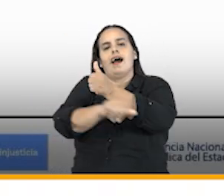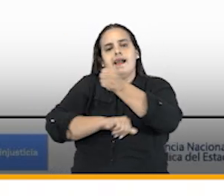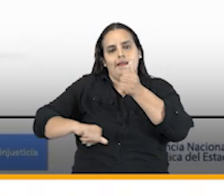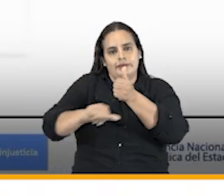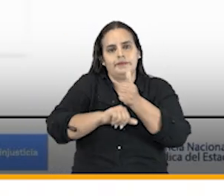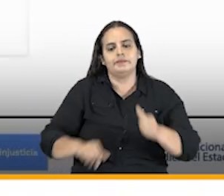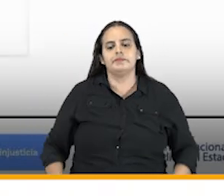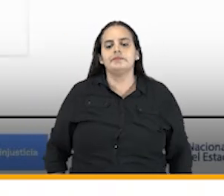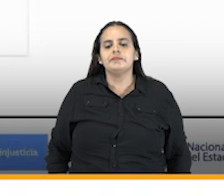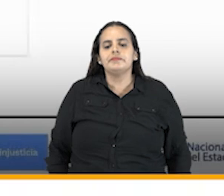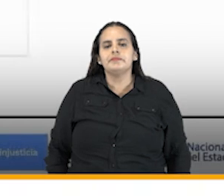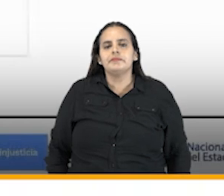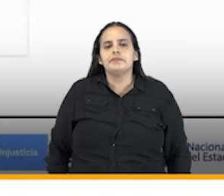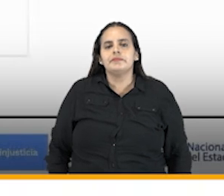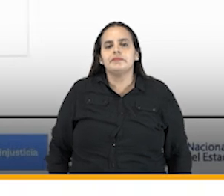áreas